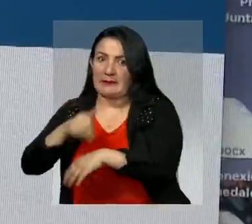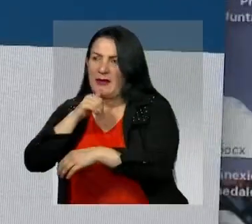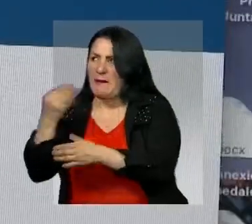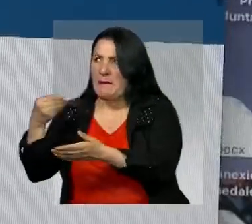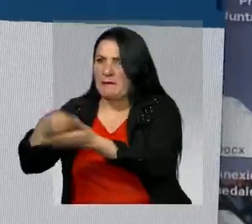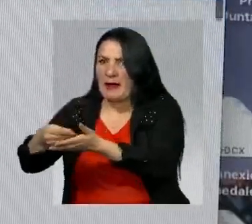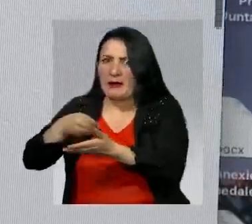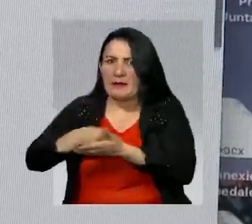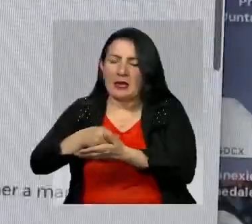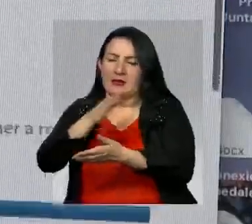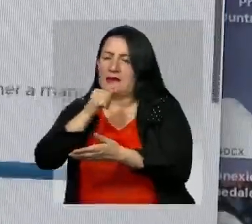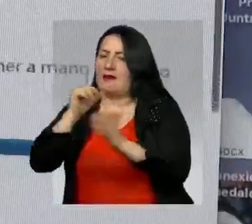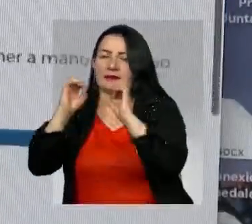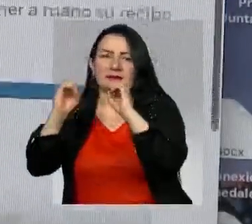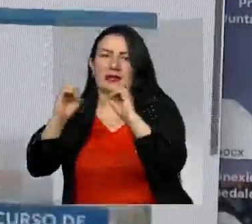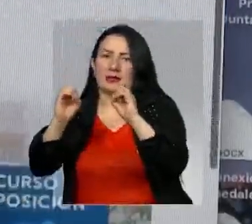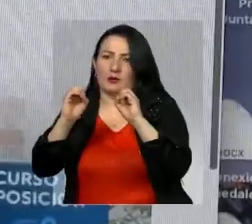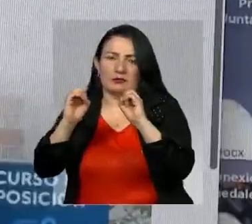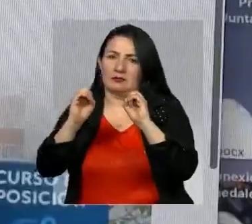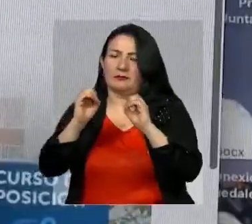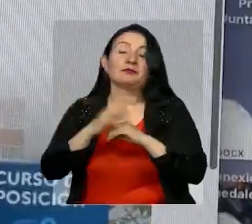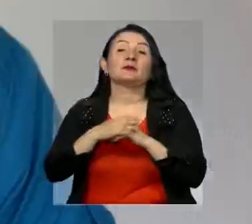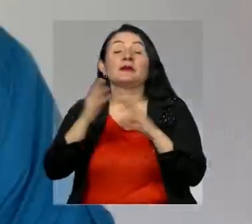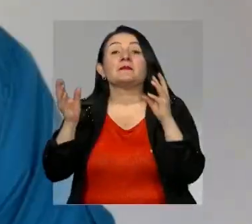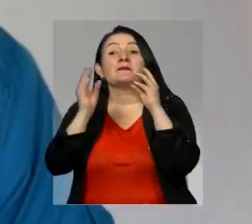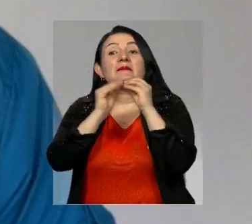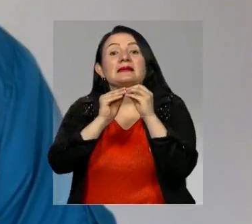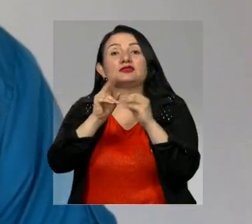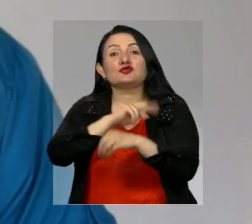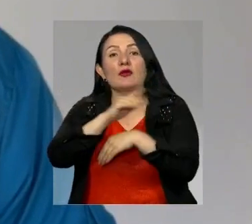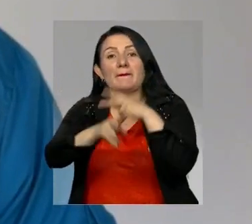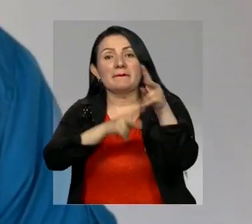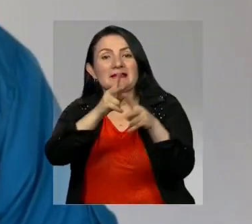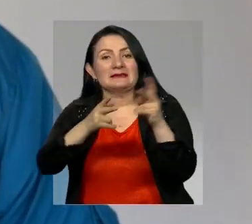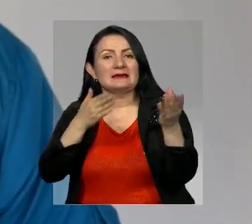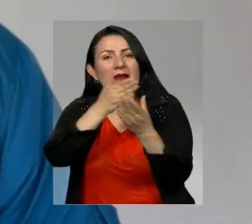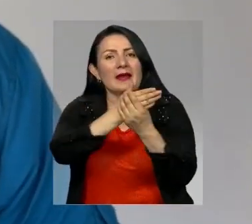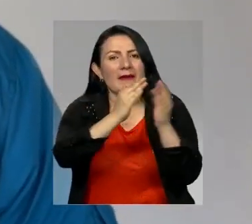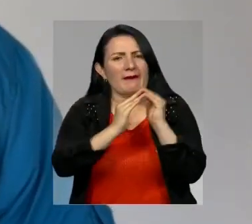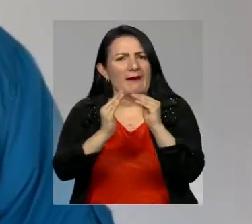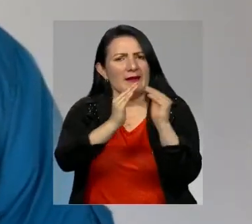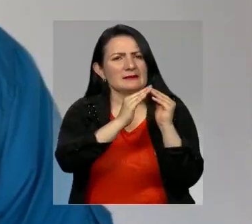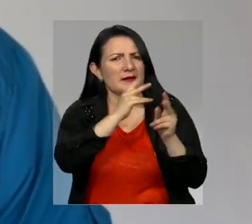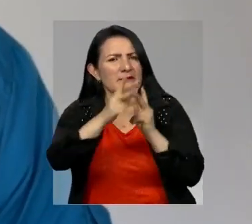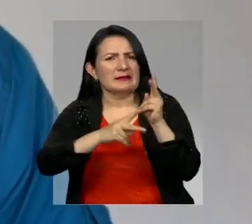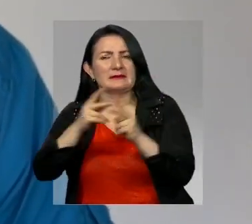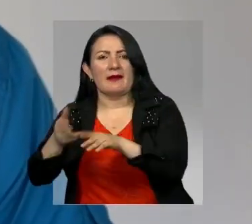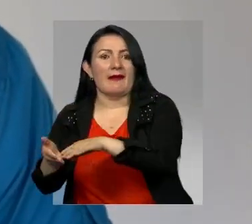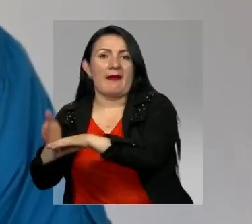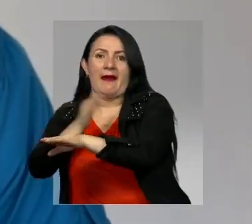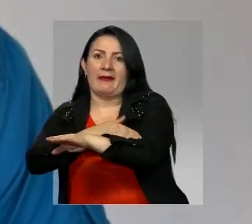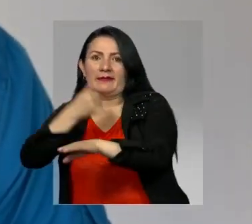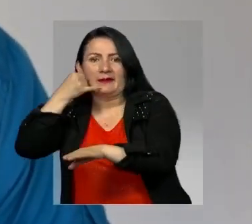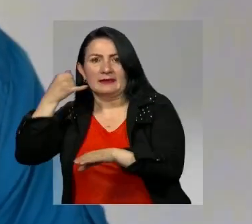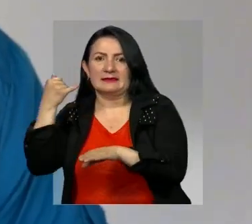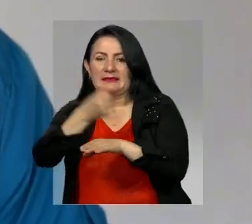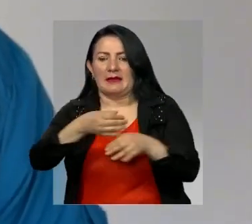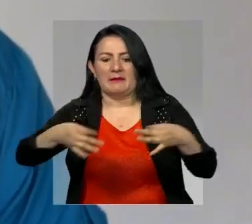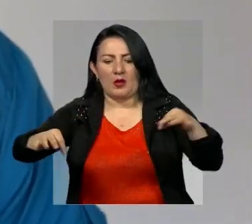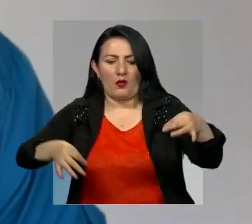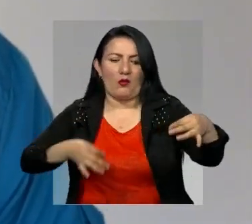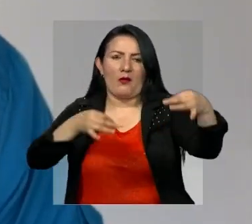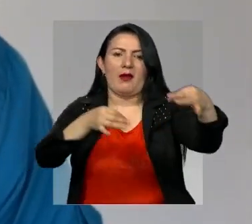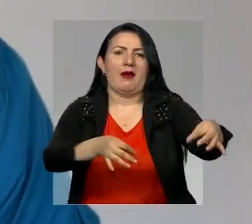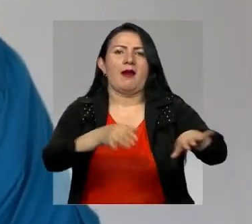parte de los usuarios. Adicionalmente, todas las visitas que realiza la empresa son programadas por medio de volantes o